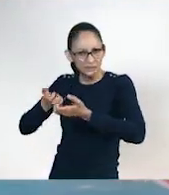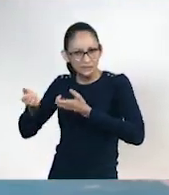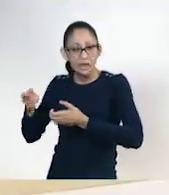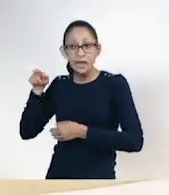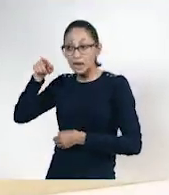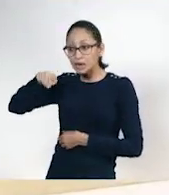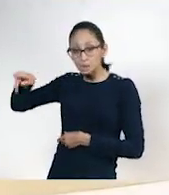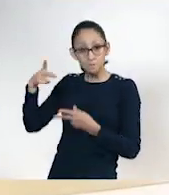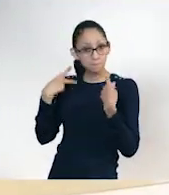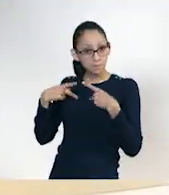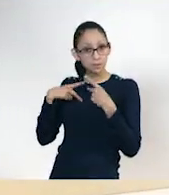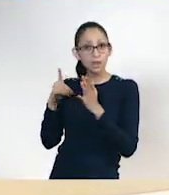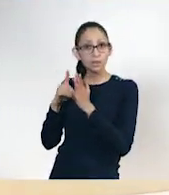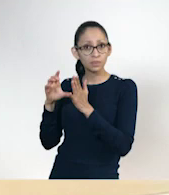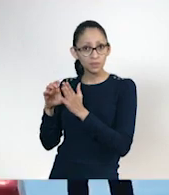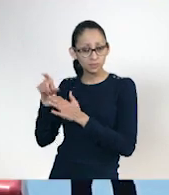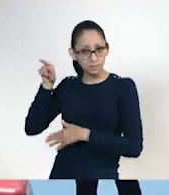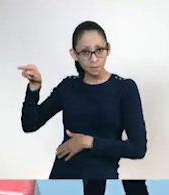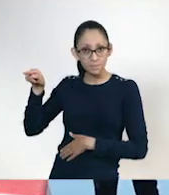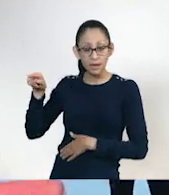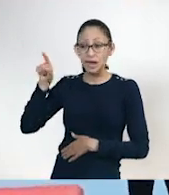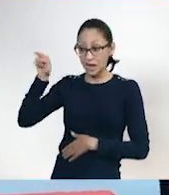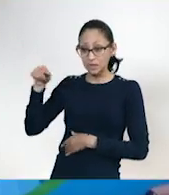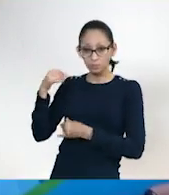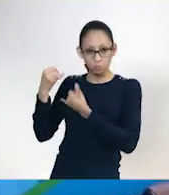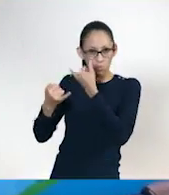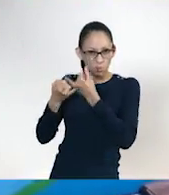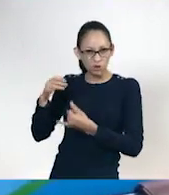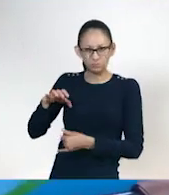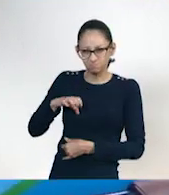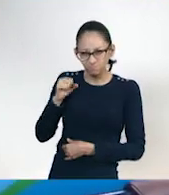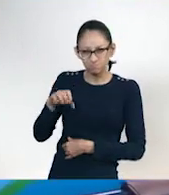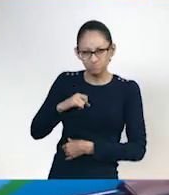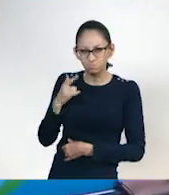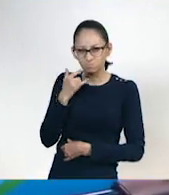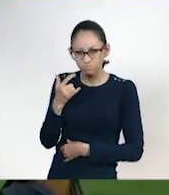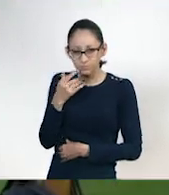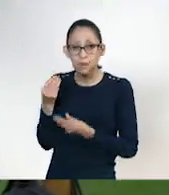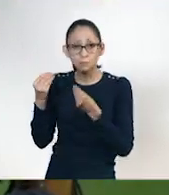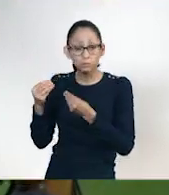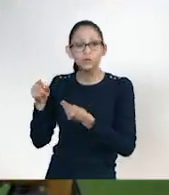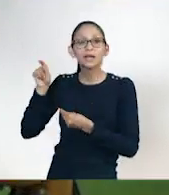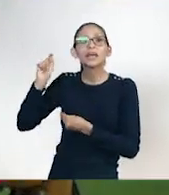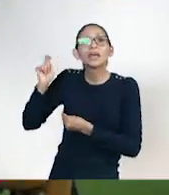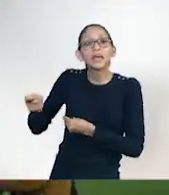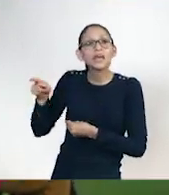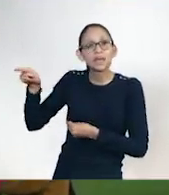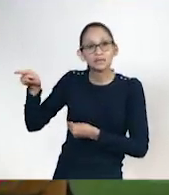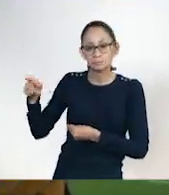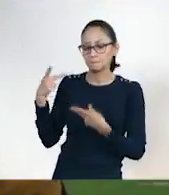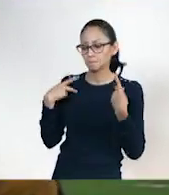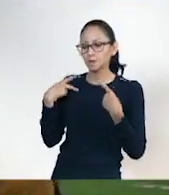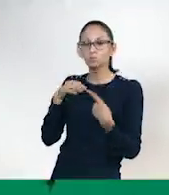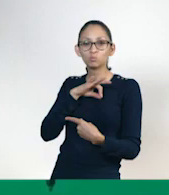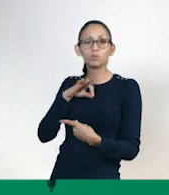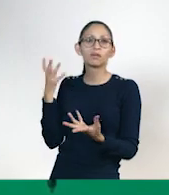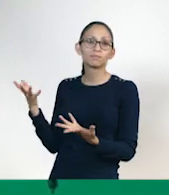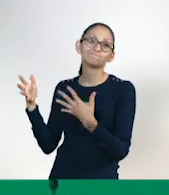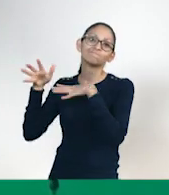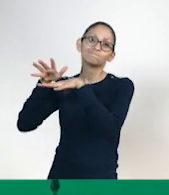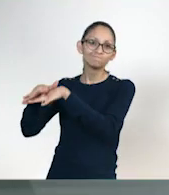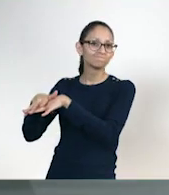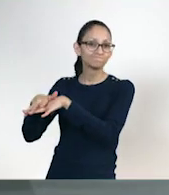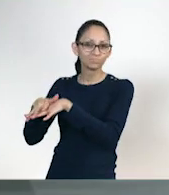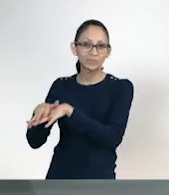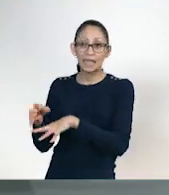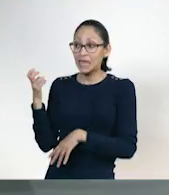discapacidad, los Juegos Paralímpicos son el principal acontecimiento deportivo mundial para la inclusión social. Son de un